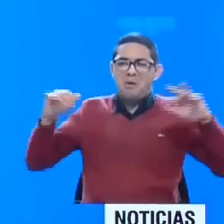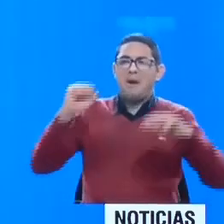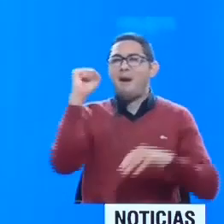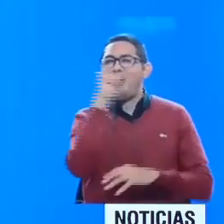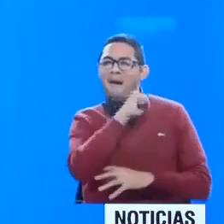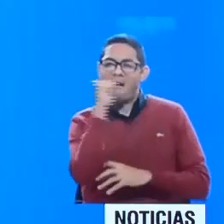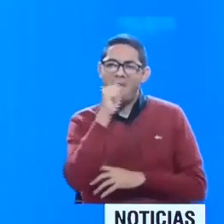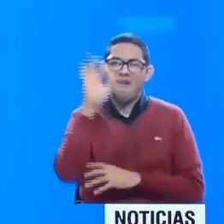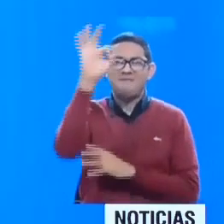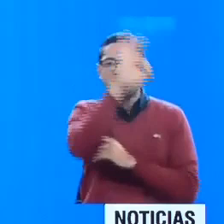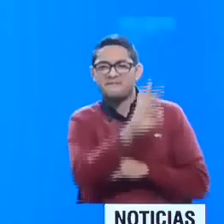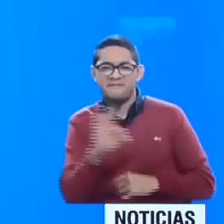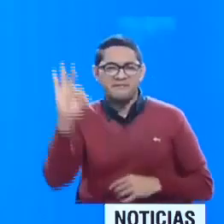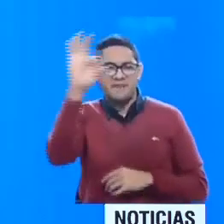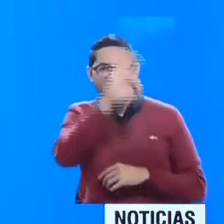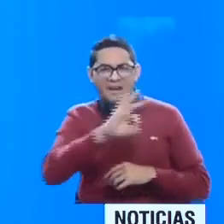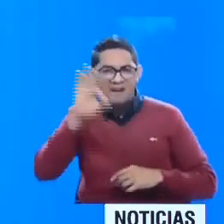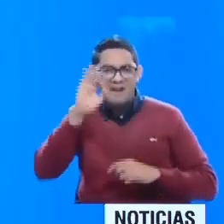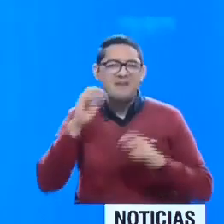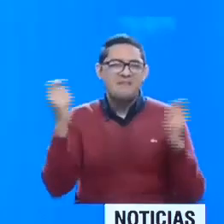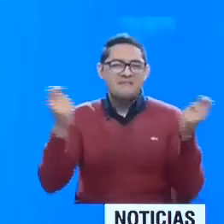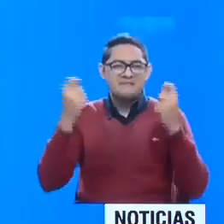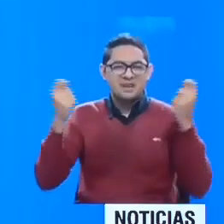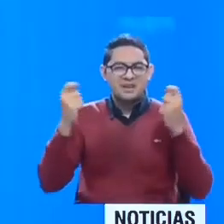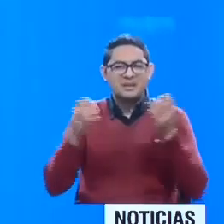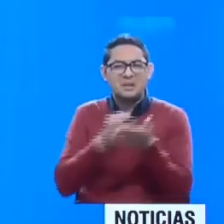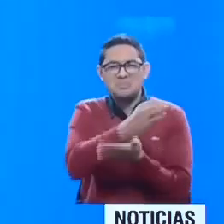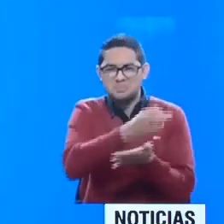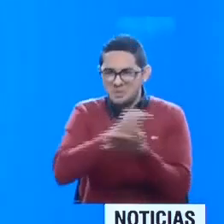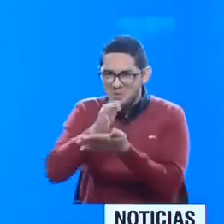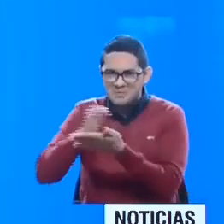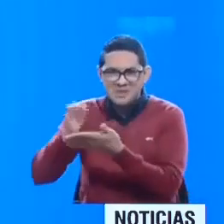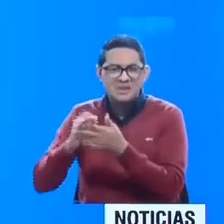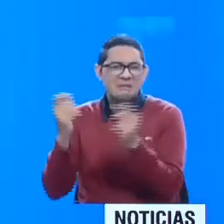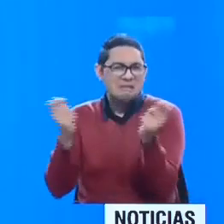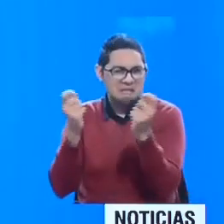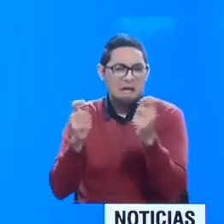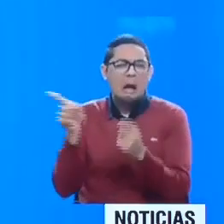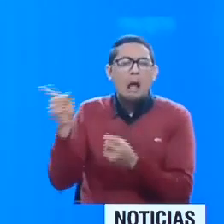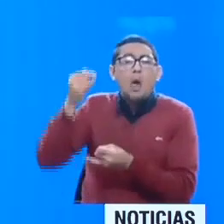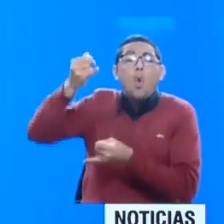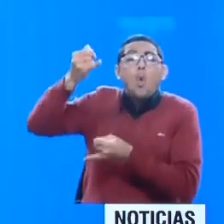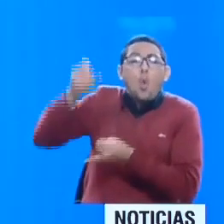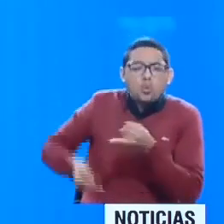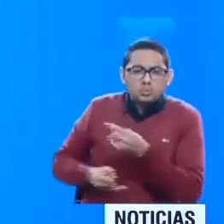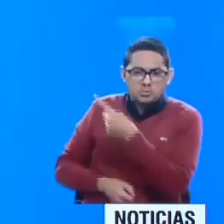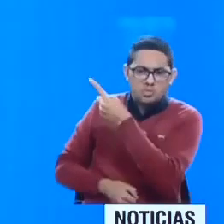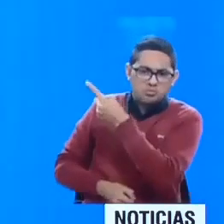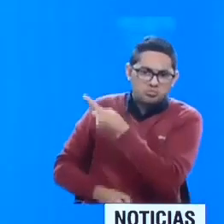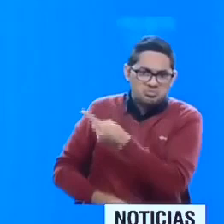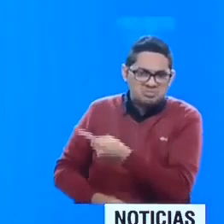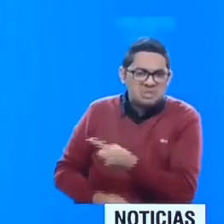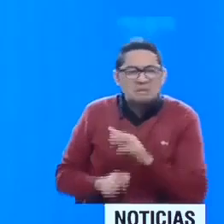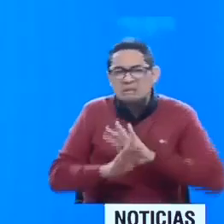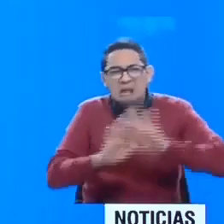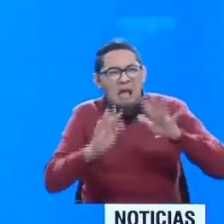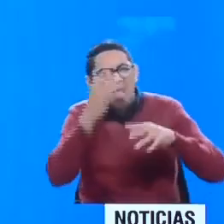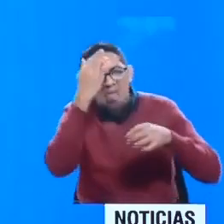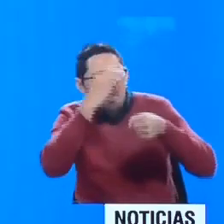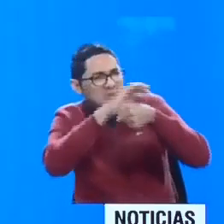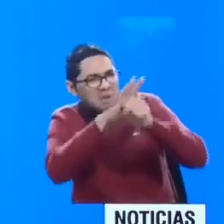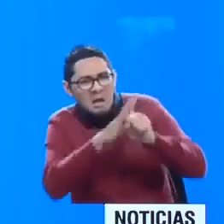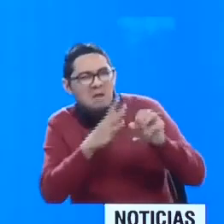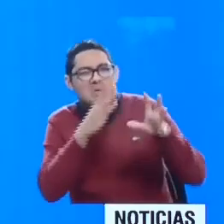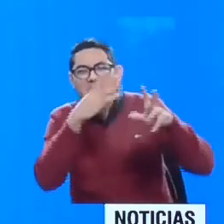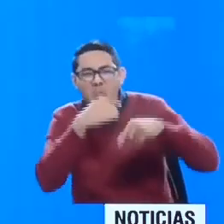ferias, patronales y discotecas. Este último bloque, por supuesto, conlleva que ya exista un tratamiento